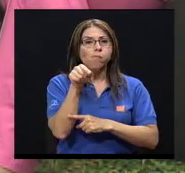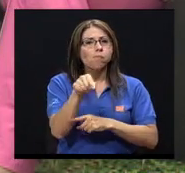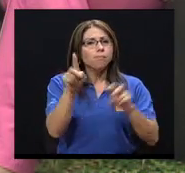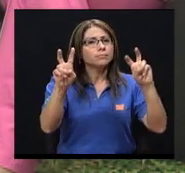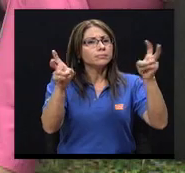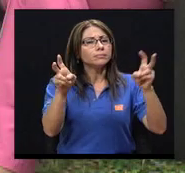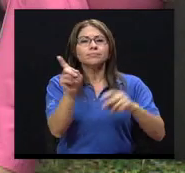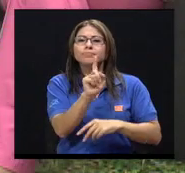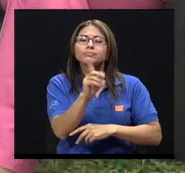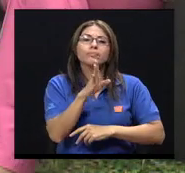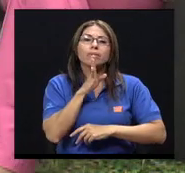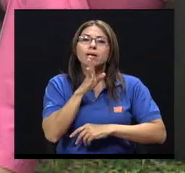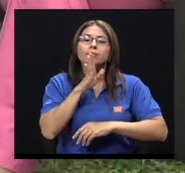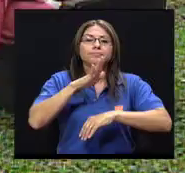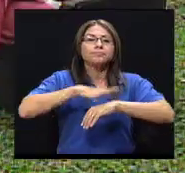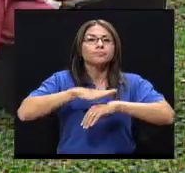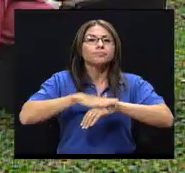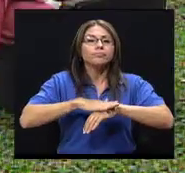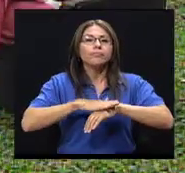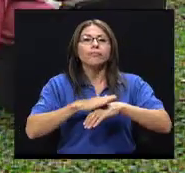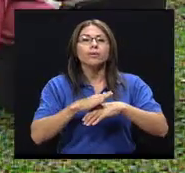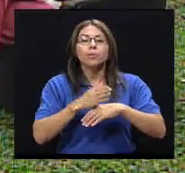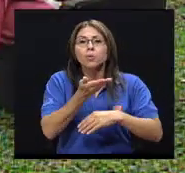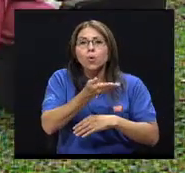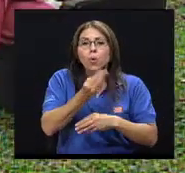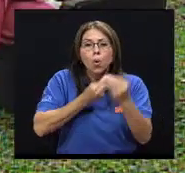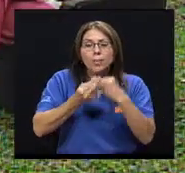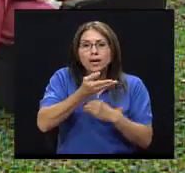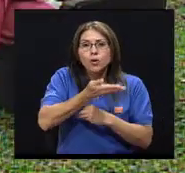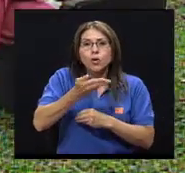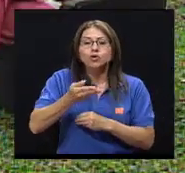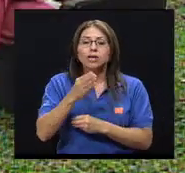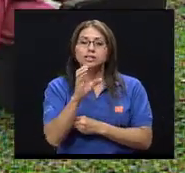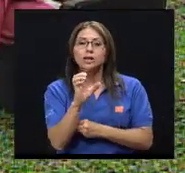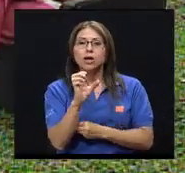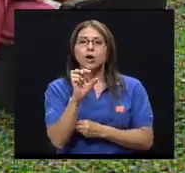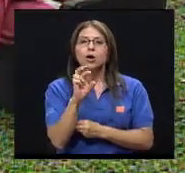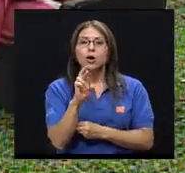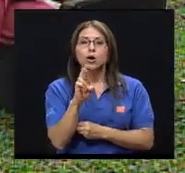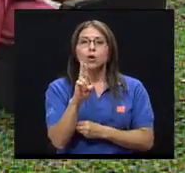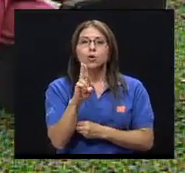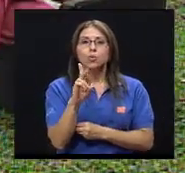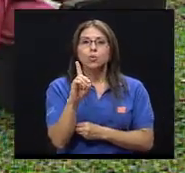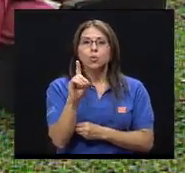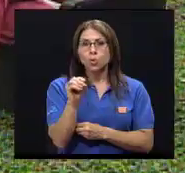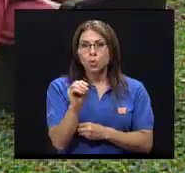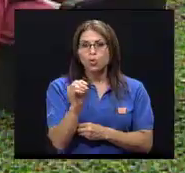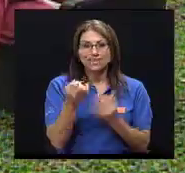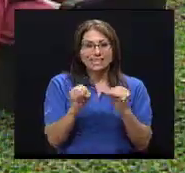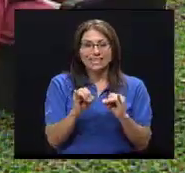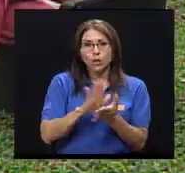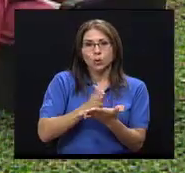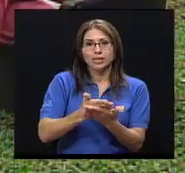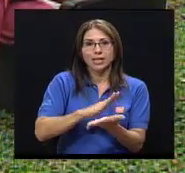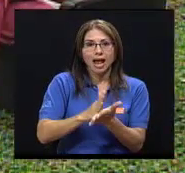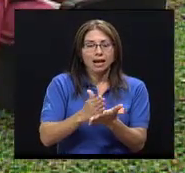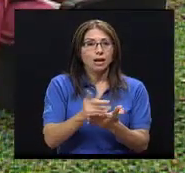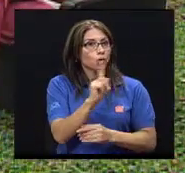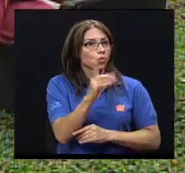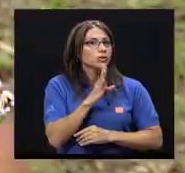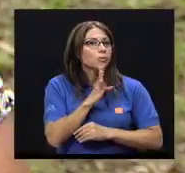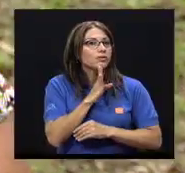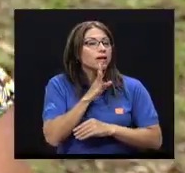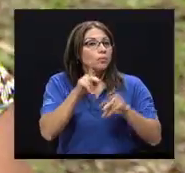tema, no estamos tocando el tema de lo crudívoro, por ejemplo, las personas que lo comen todo crudo. No estamos entrando en los que comen solo